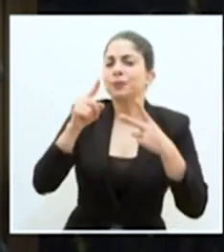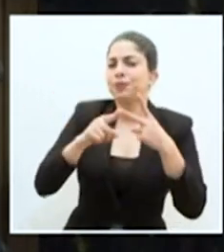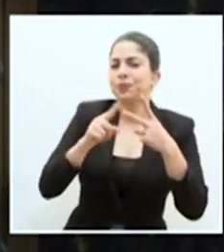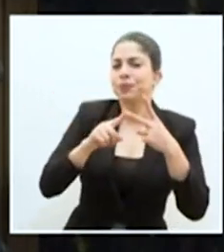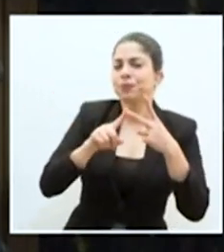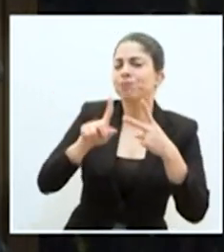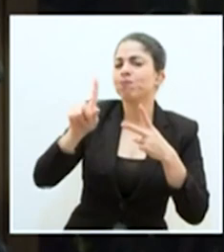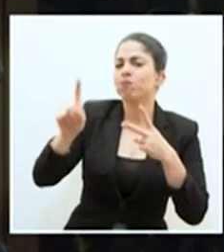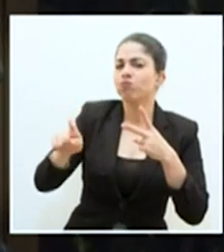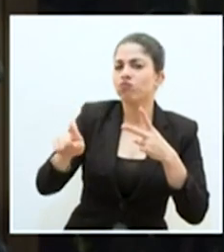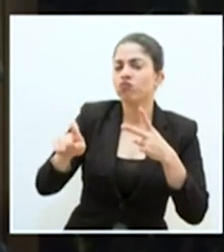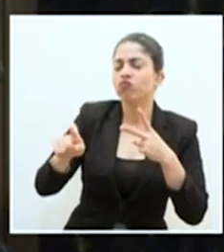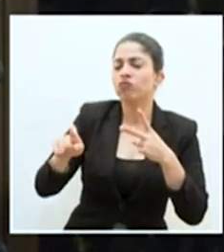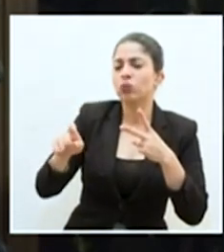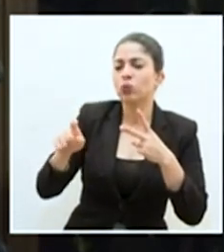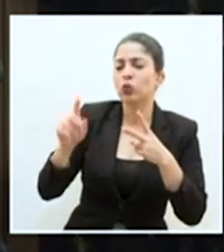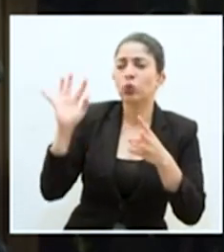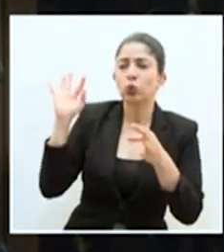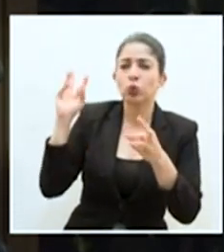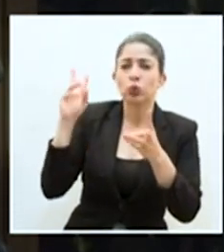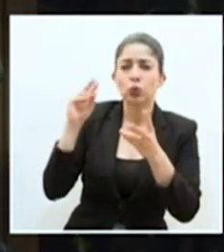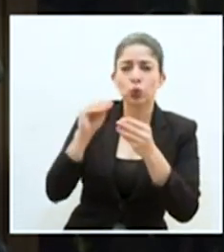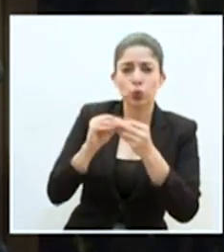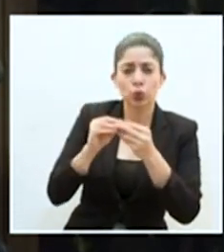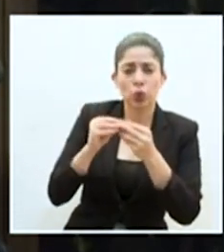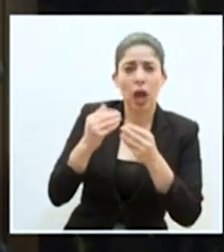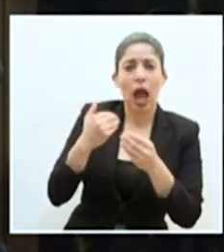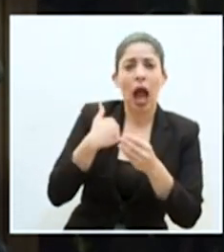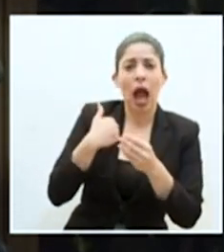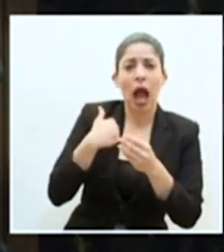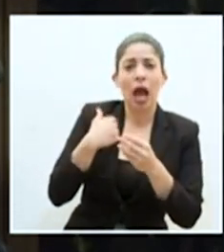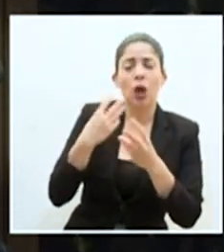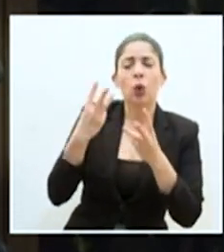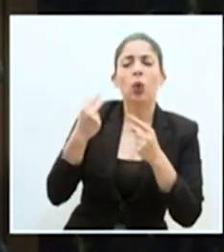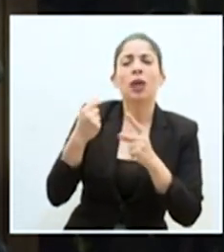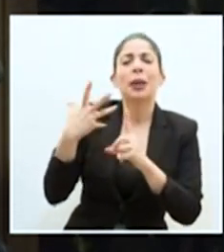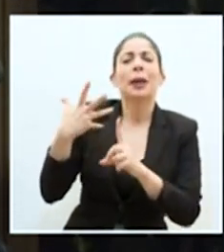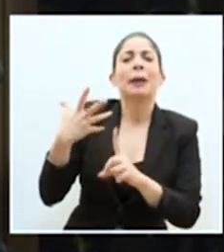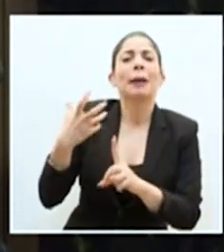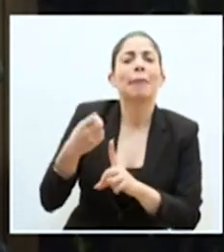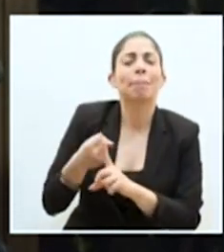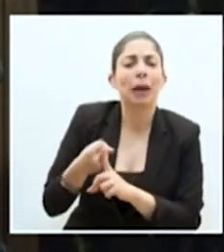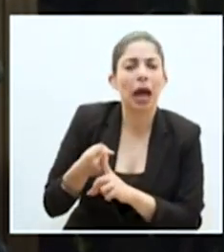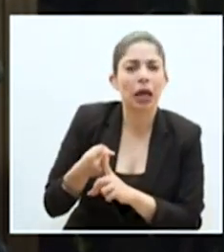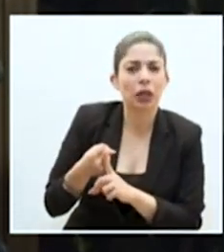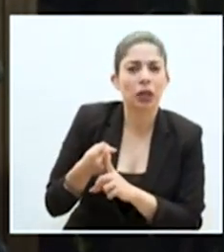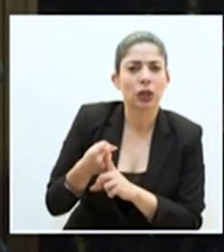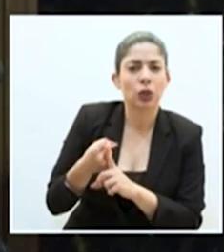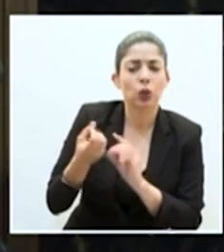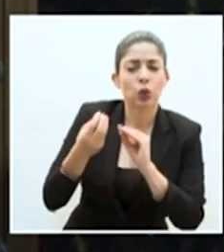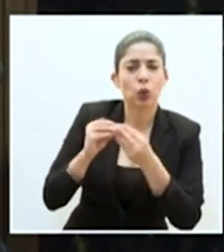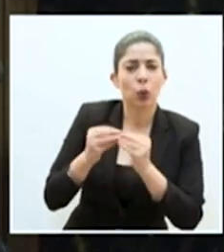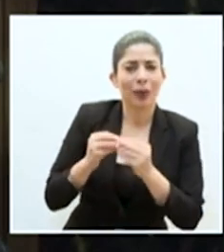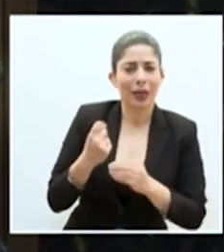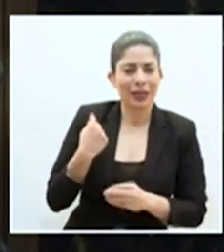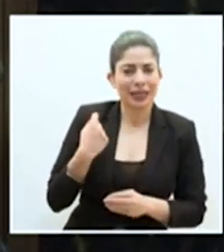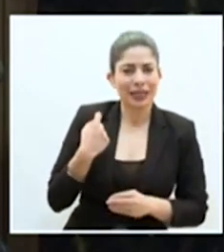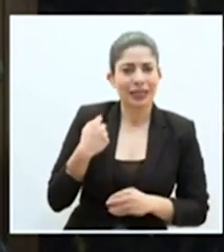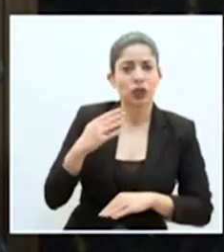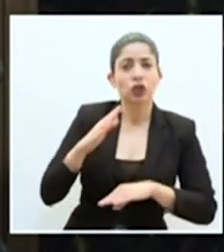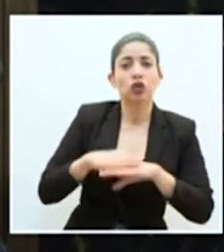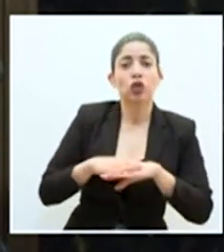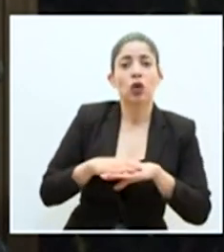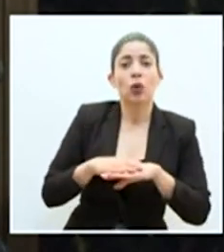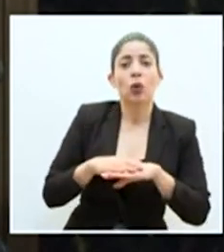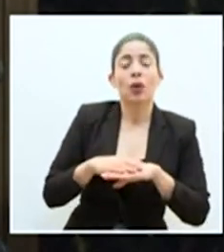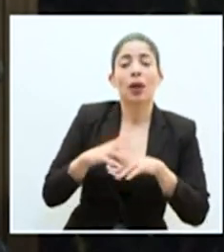relacionada con los recuentos que ustedes llevan del impacto en las recientes cifras del caso